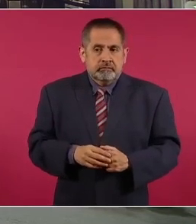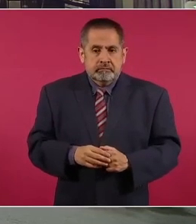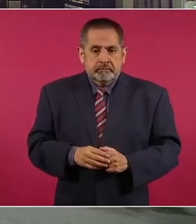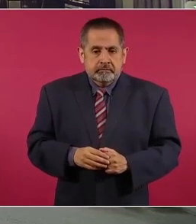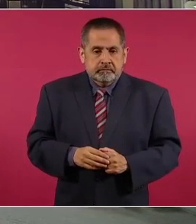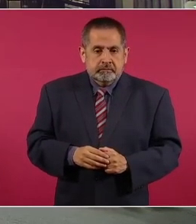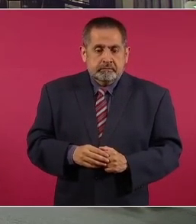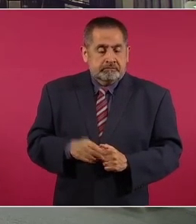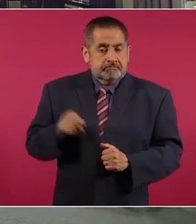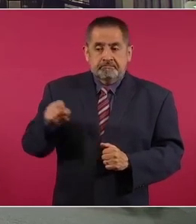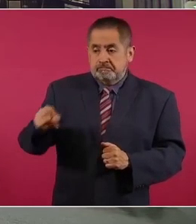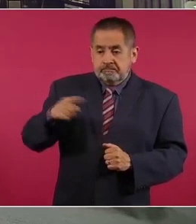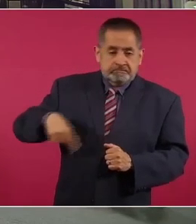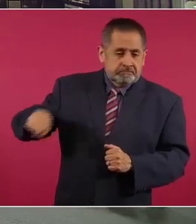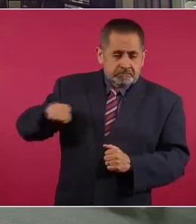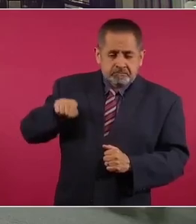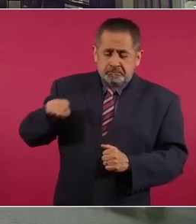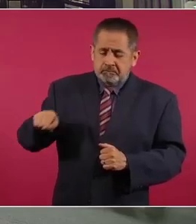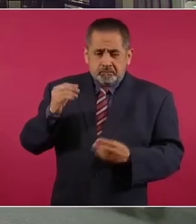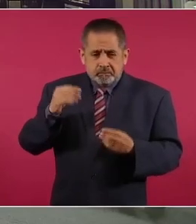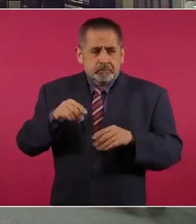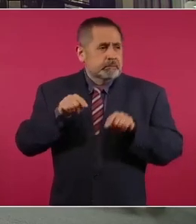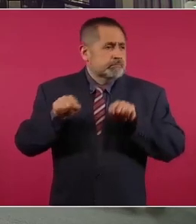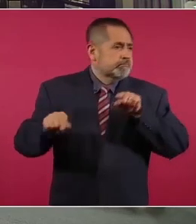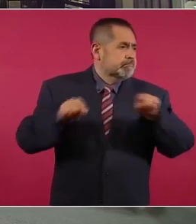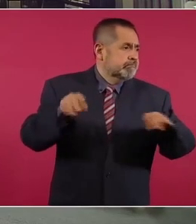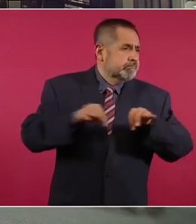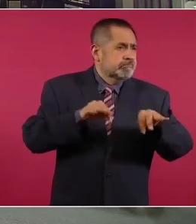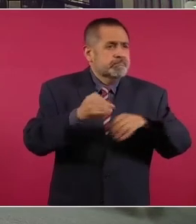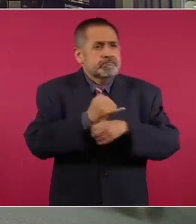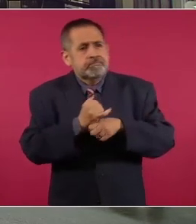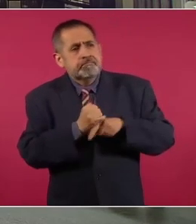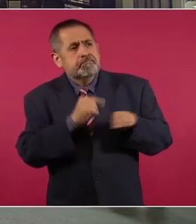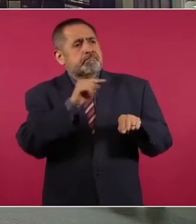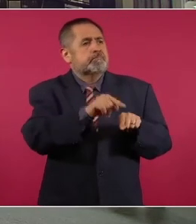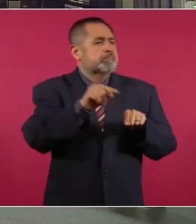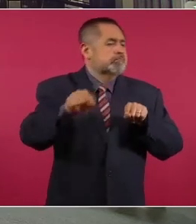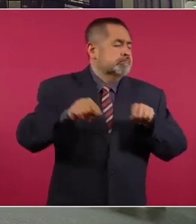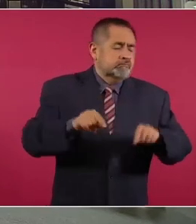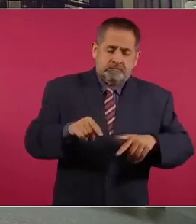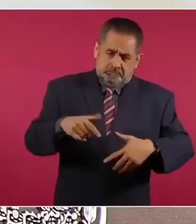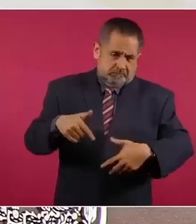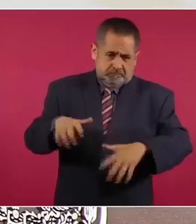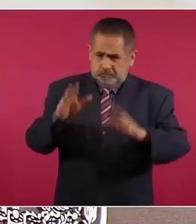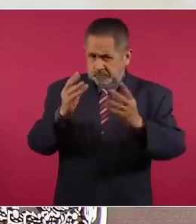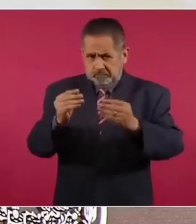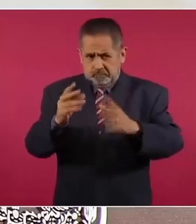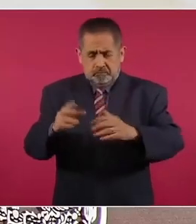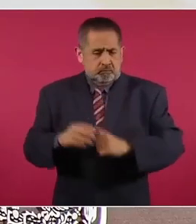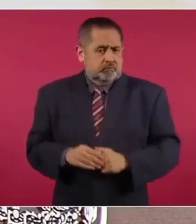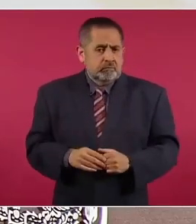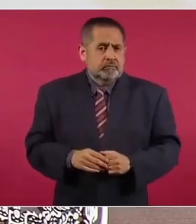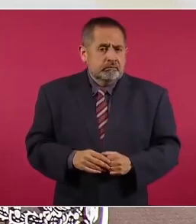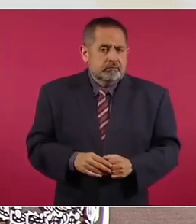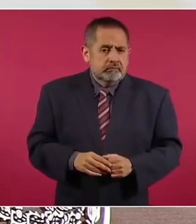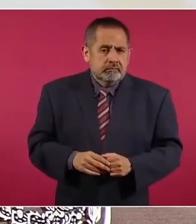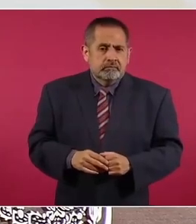muchas acciones de todo tipo, desde